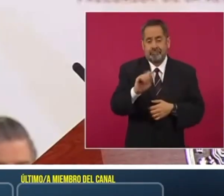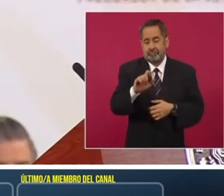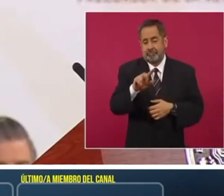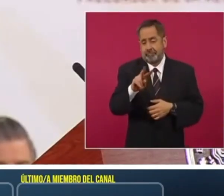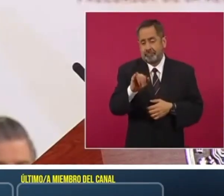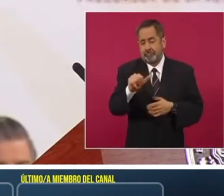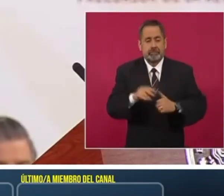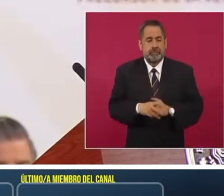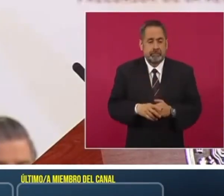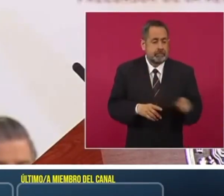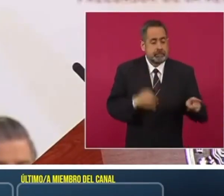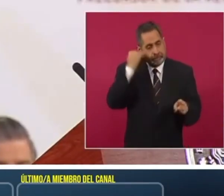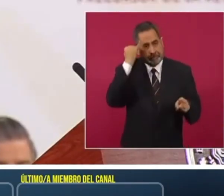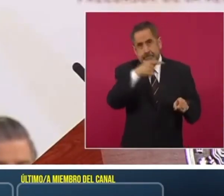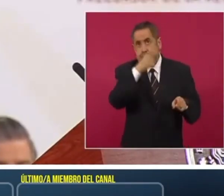Entonces, se quedó con eso.